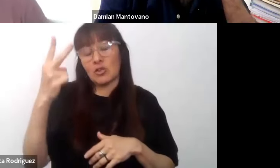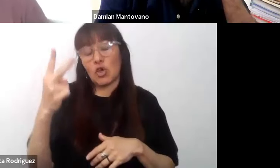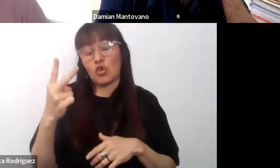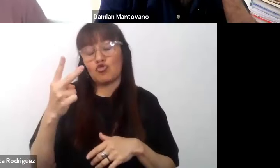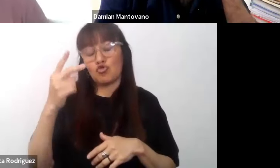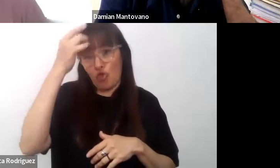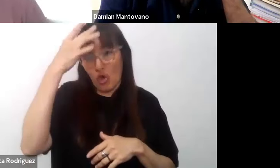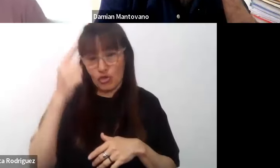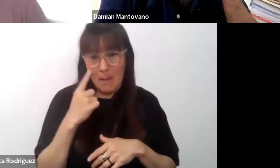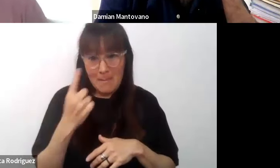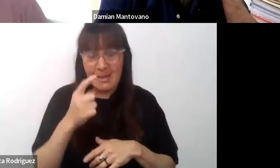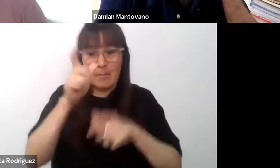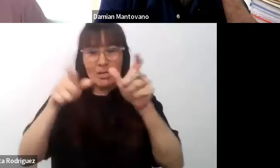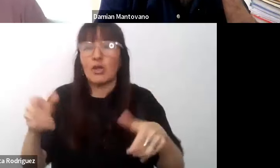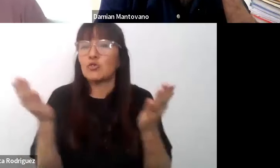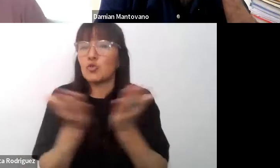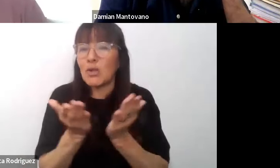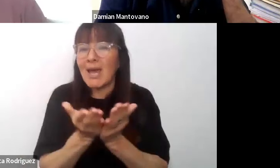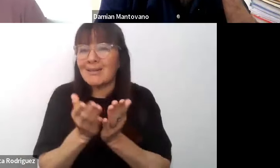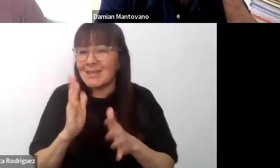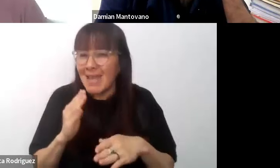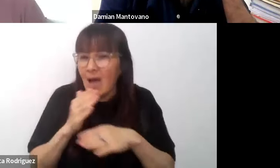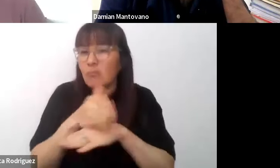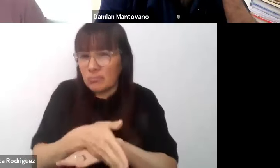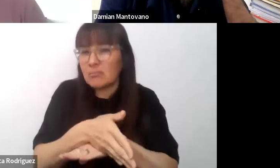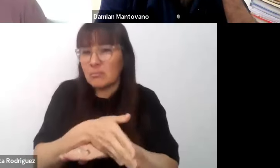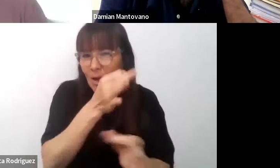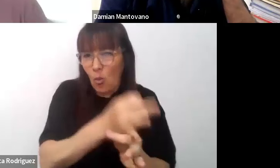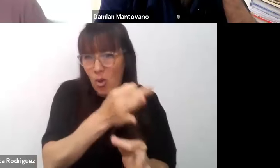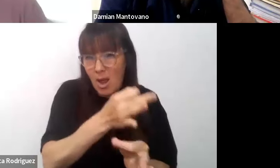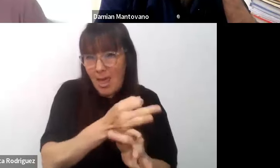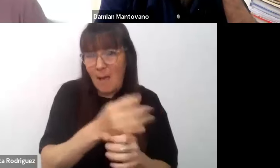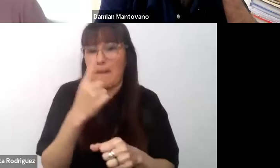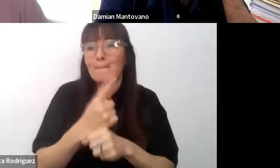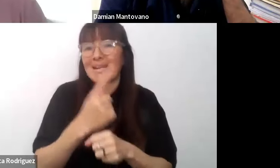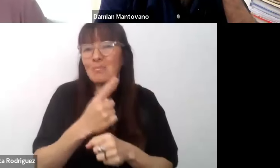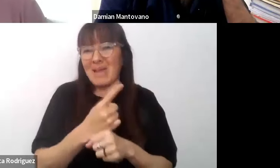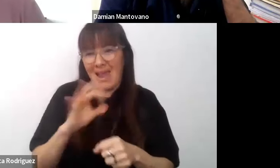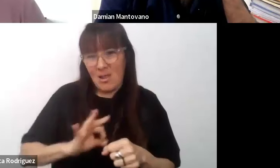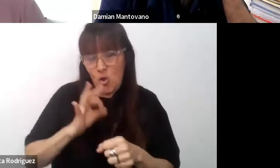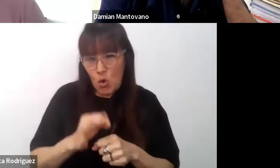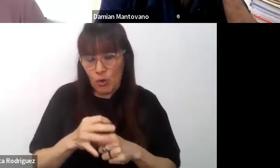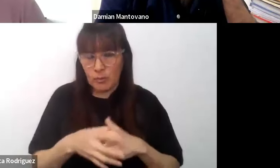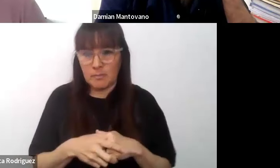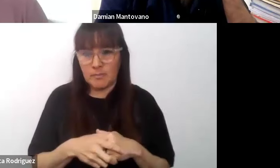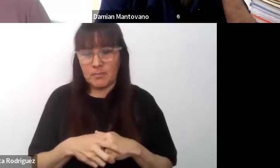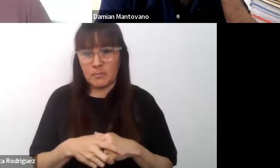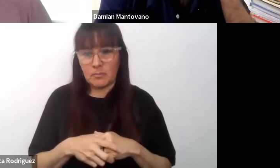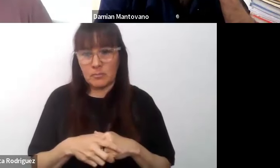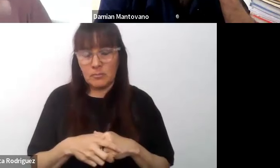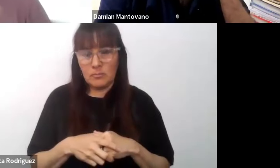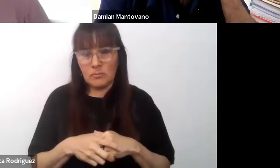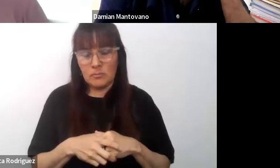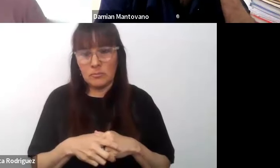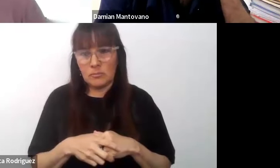estudiantes escolarizados en el primer ciclo y si lo vemos en